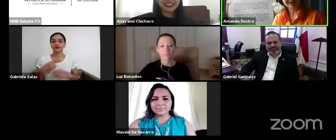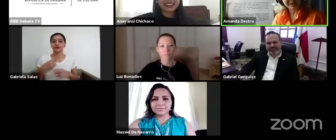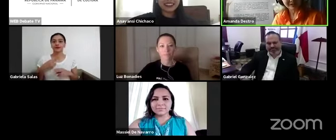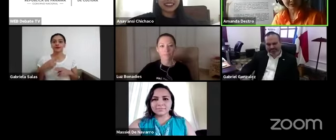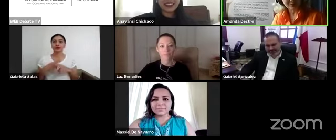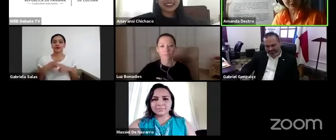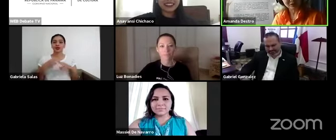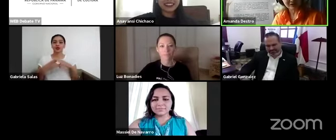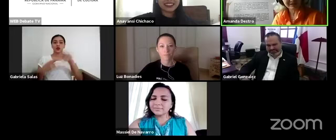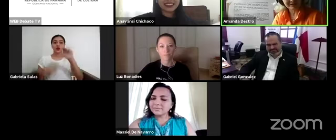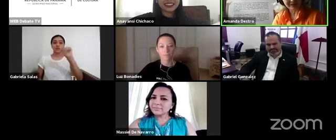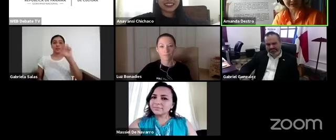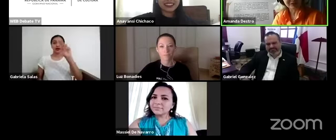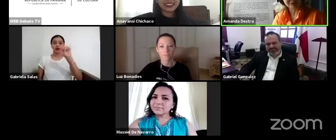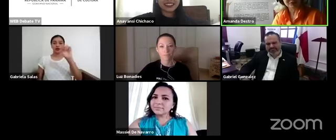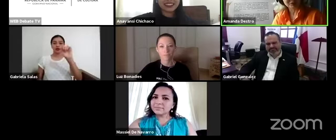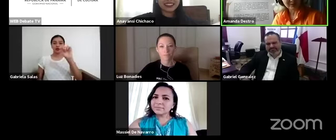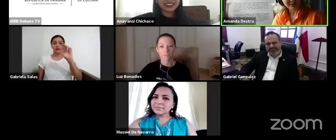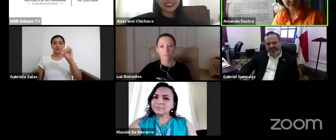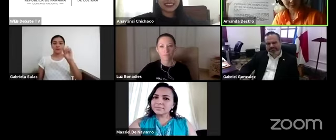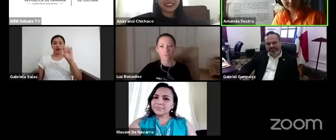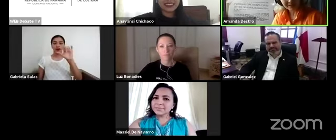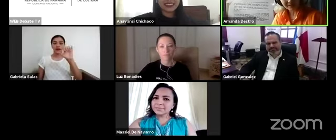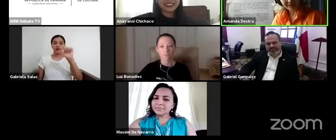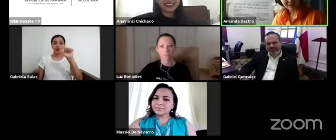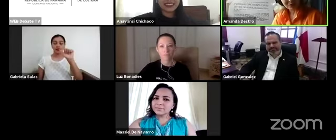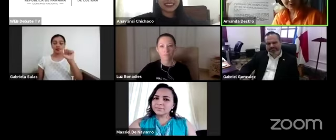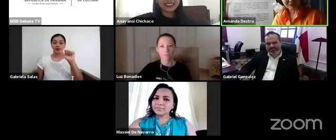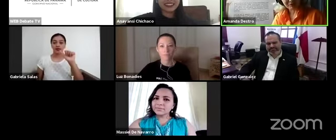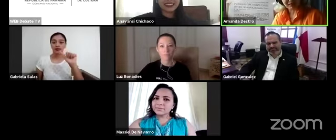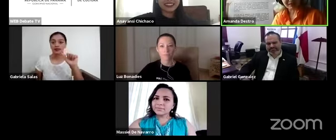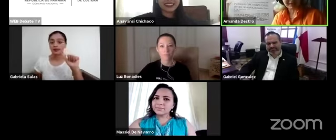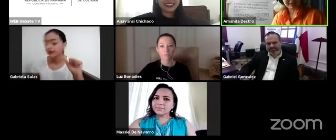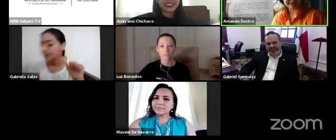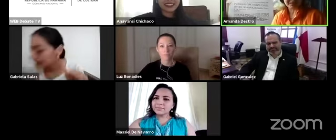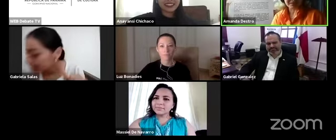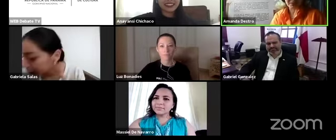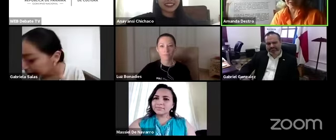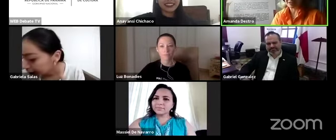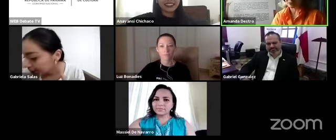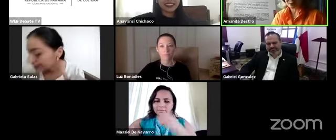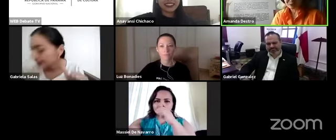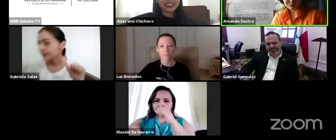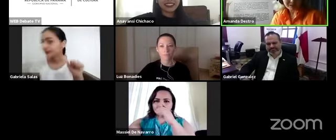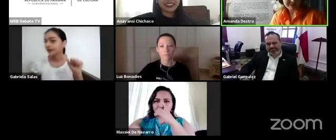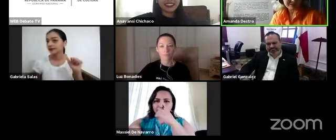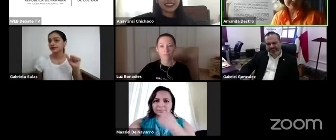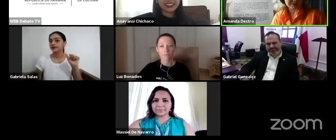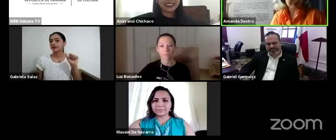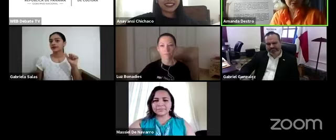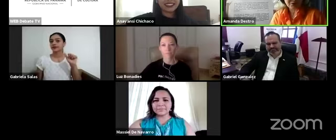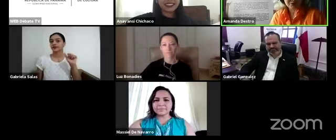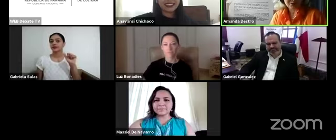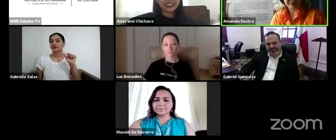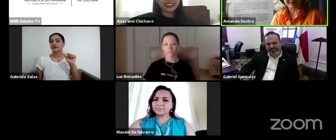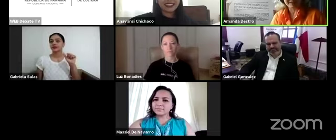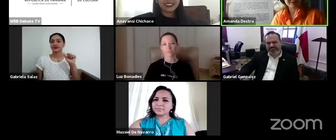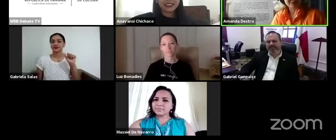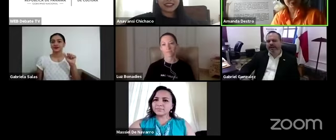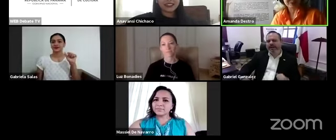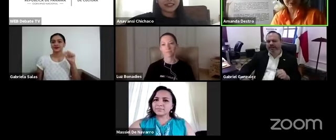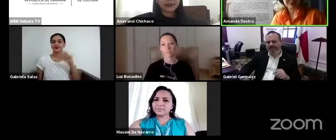50 instituciones alrededor de toda la República con la finalidad de esparcir cultura, diversión,